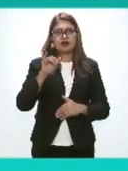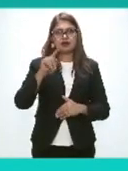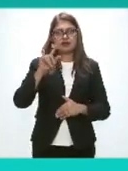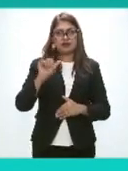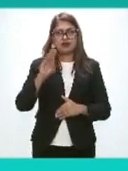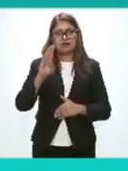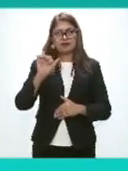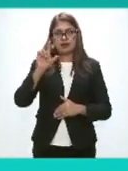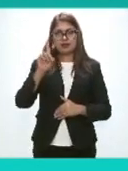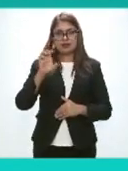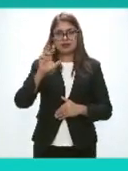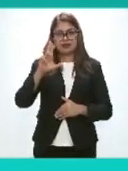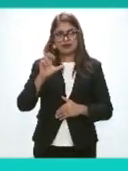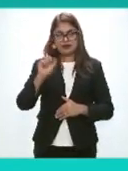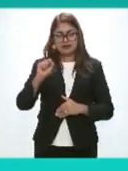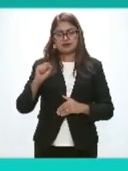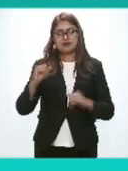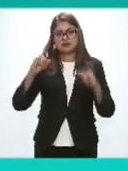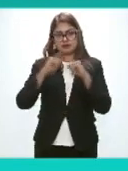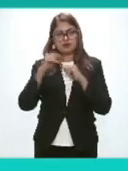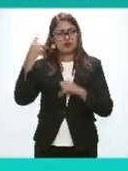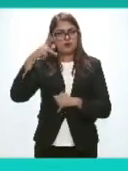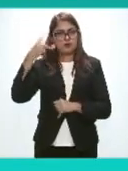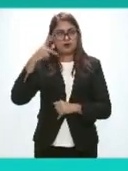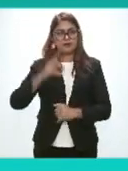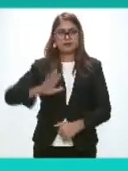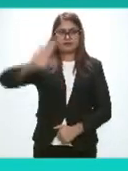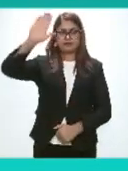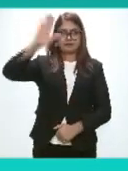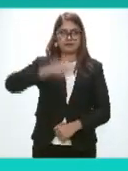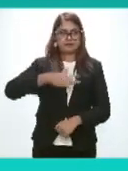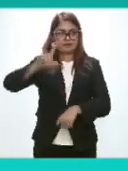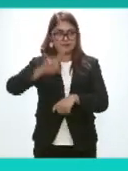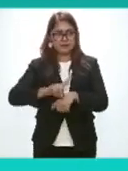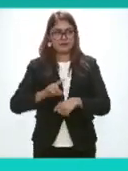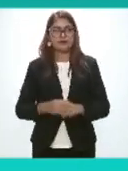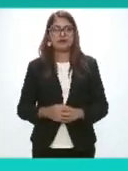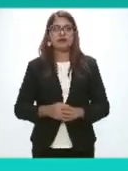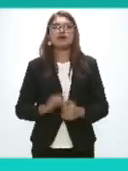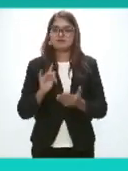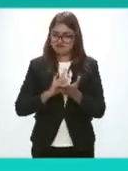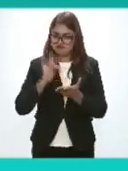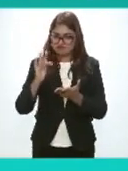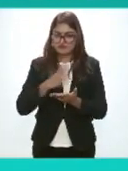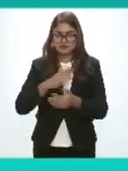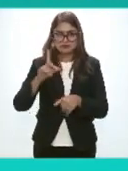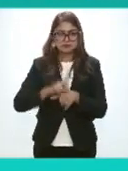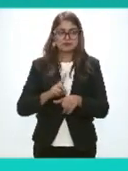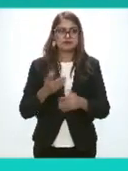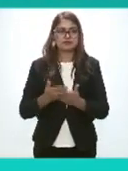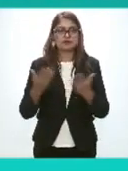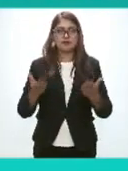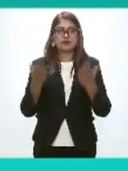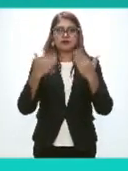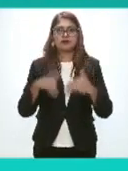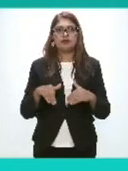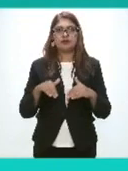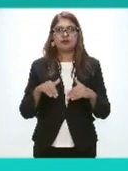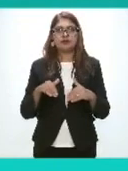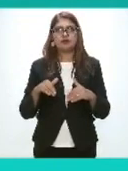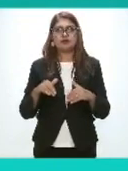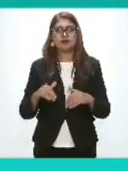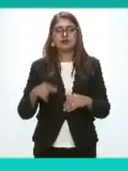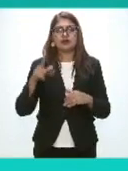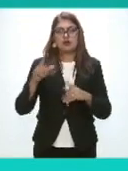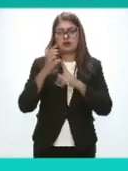Valderas Huesca De Puebla Presente Buenos días Gracias Buenos días Luego con El